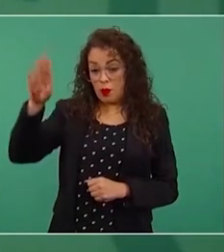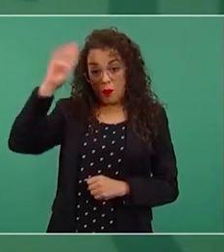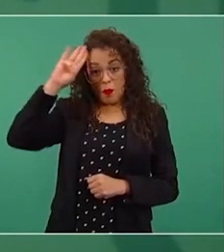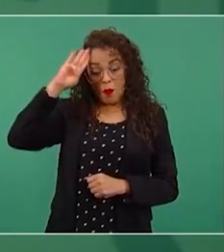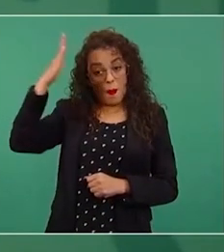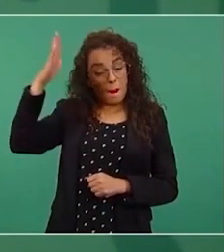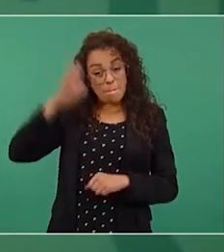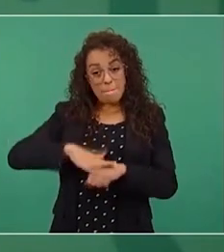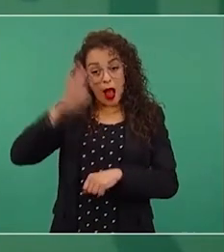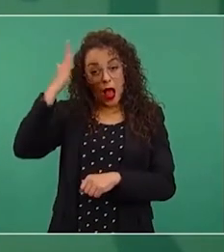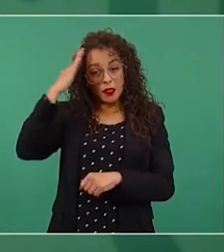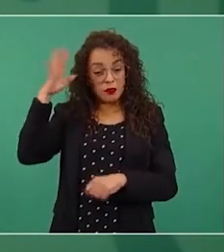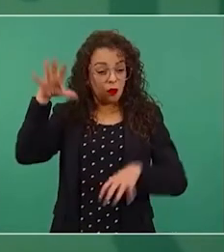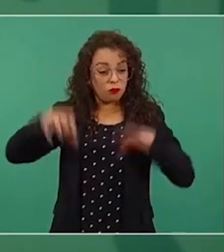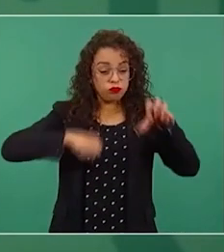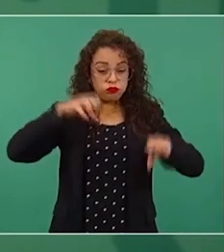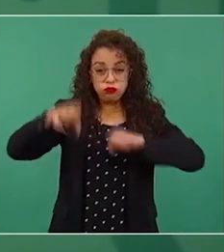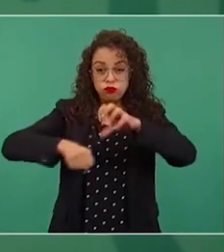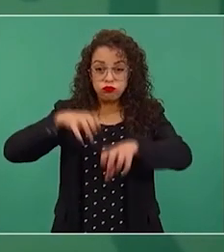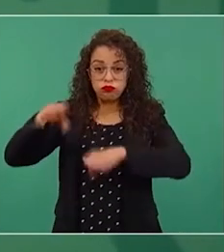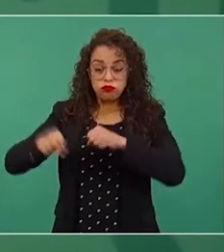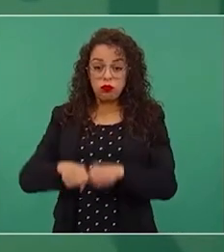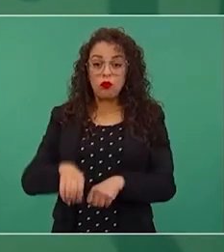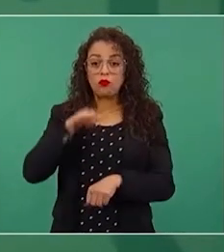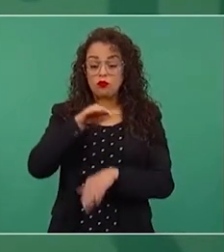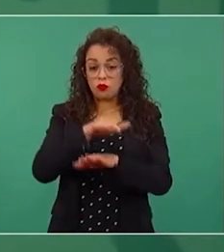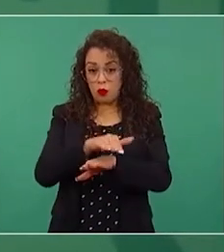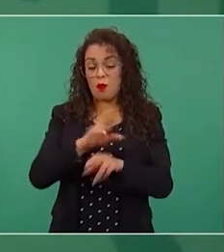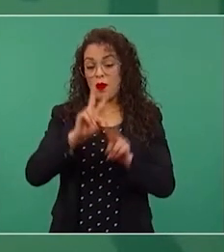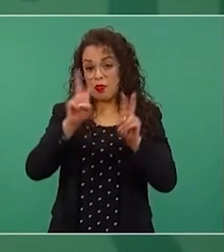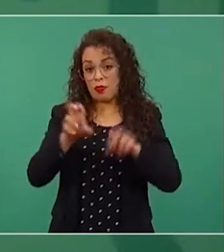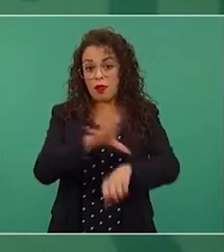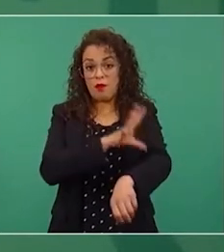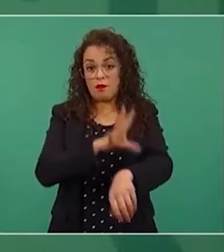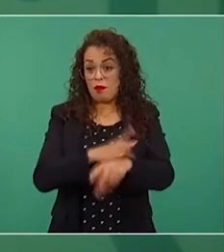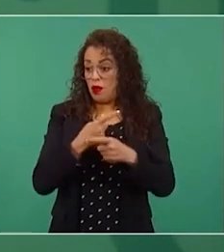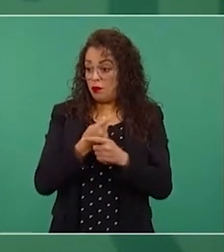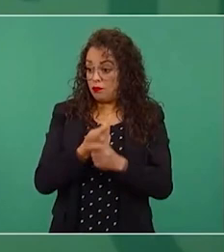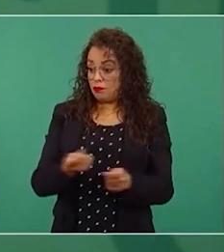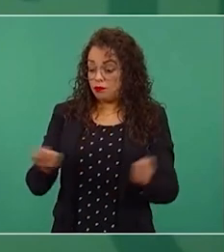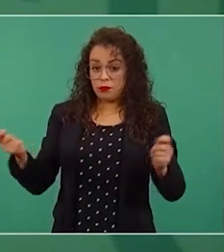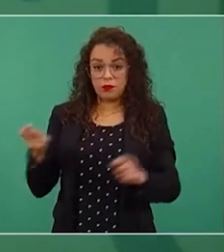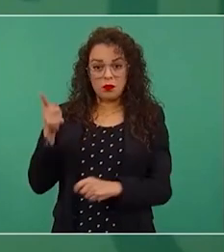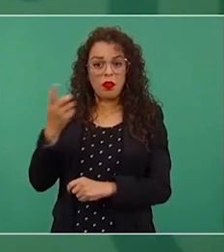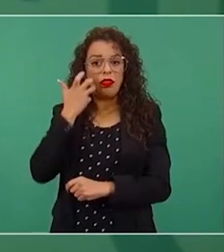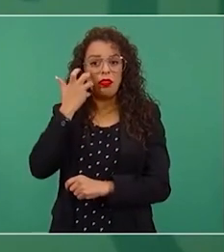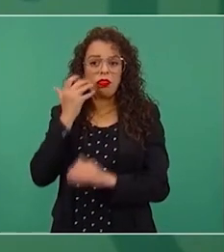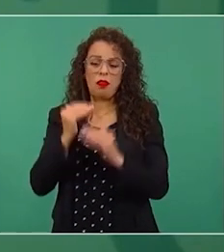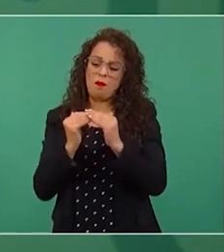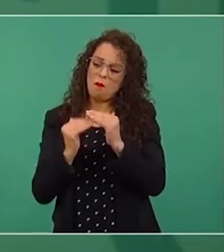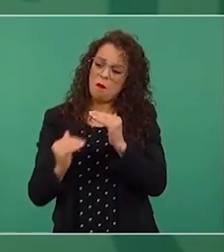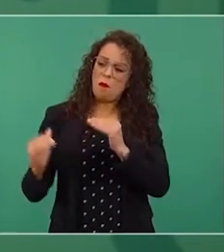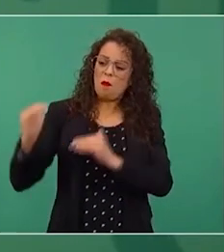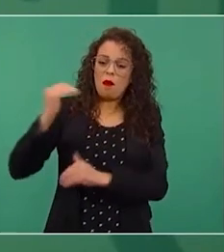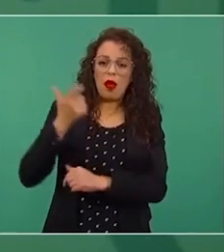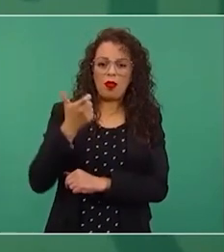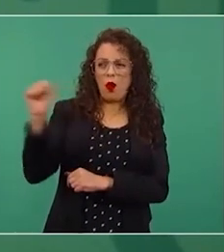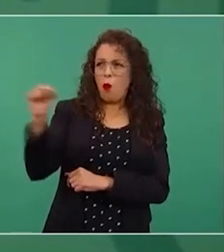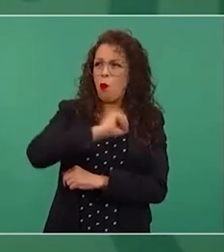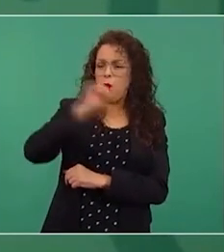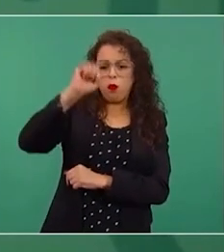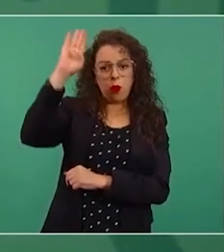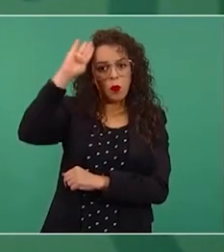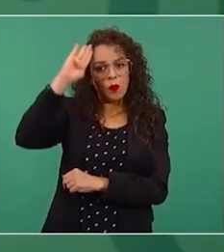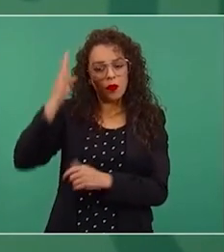de la distribución de la energía eléctrica? ¿Cómo han elevado los costos? ¿Y a quién